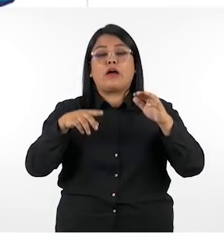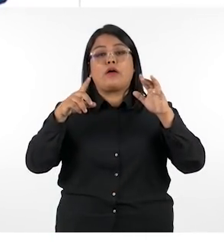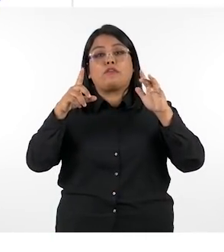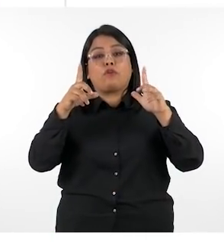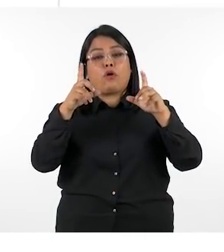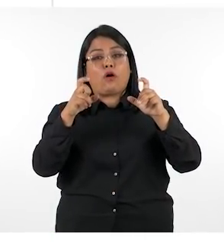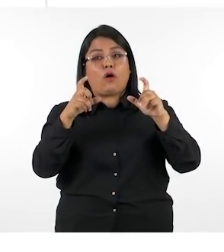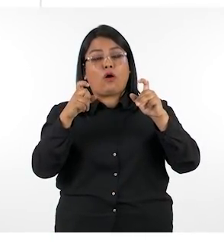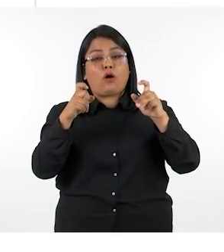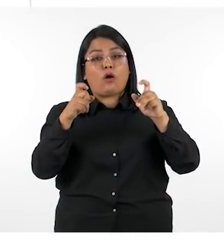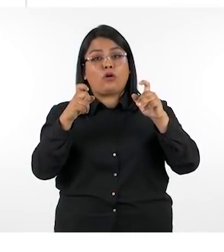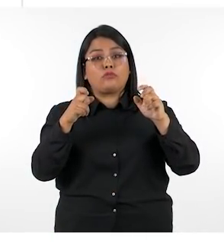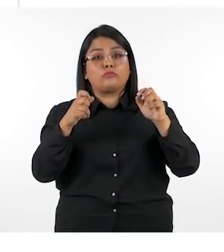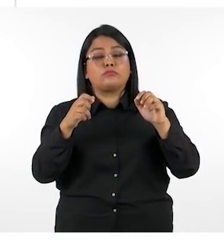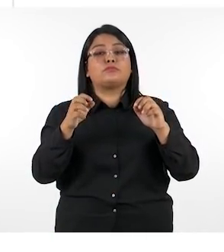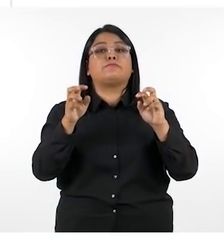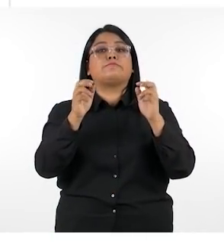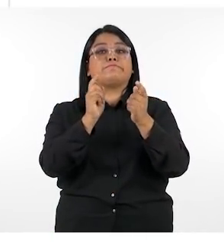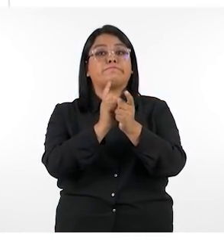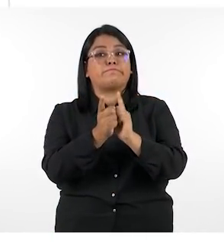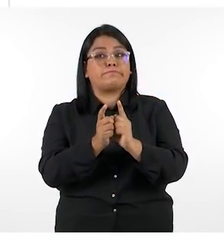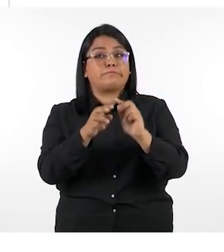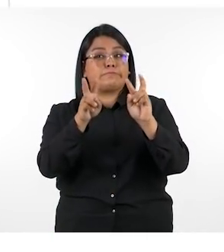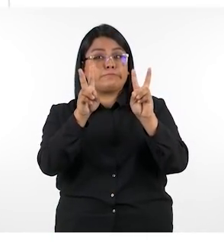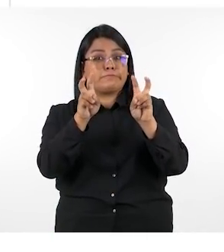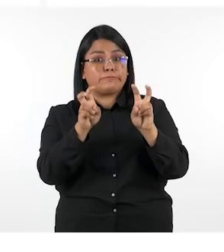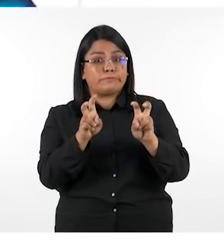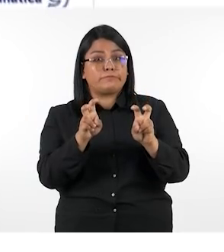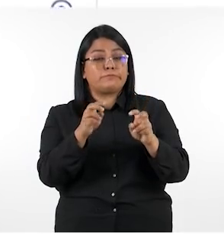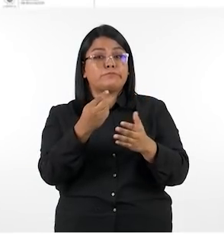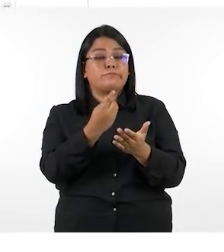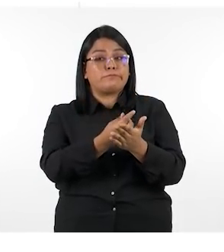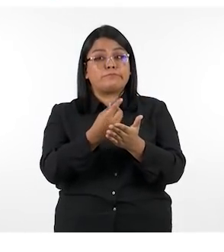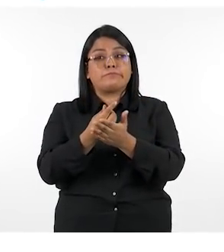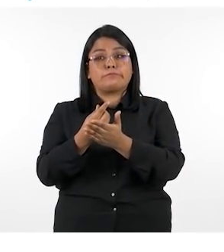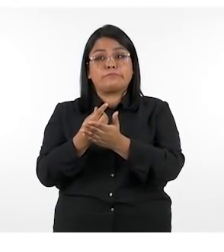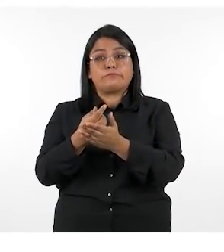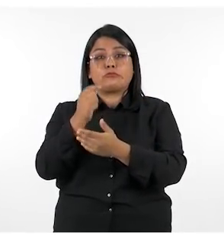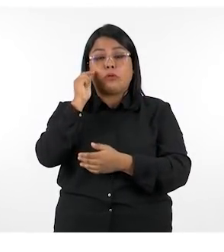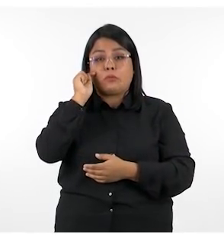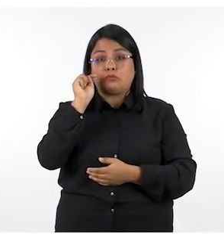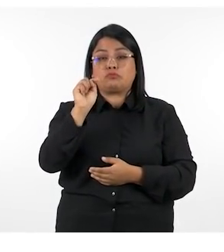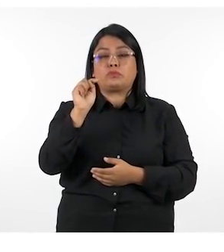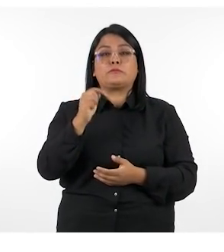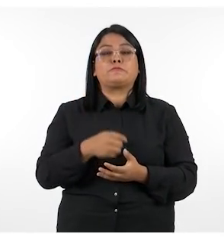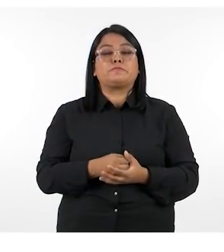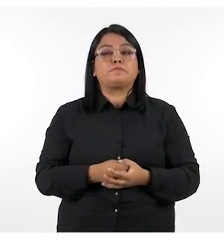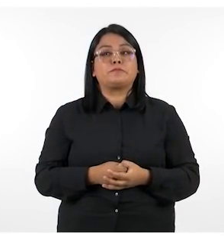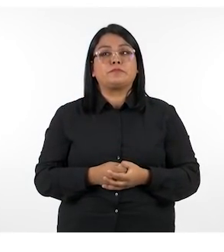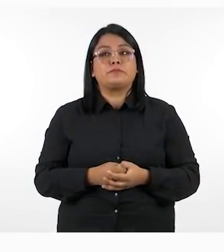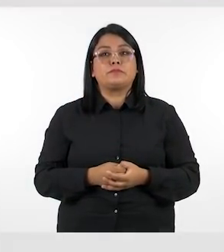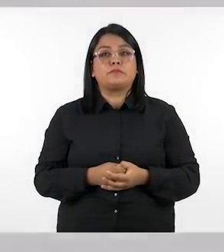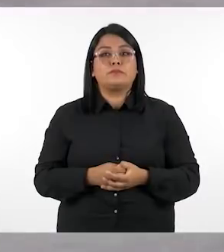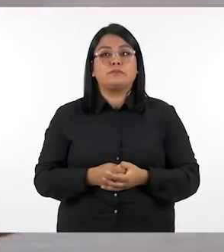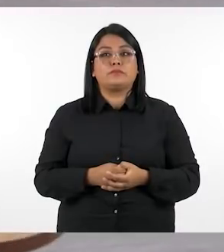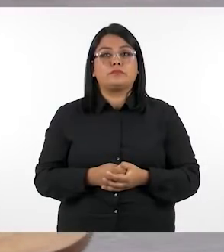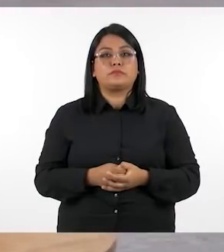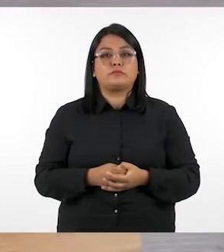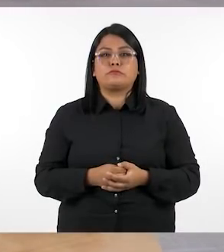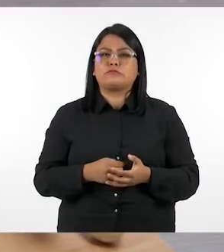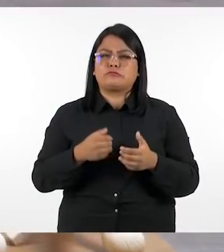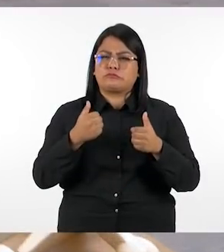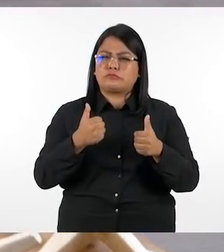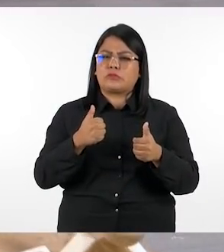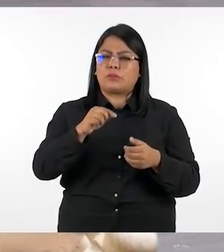imagen que es alusiva al contenido que se ve dentro de ese grado muy bien alejandra qué te